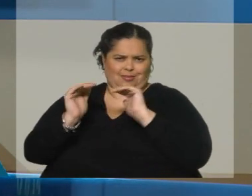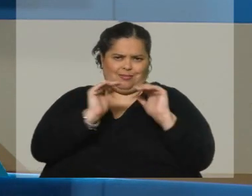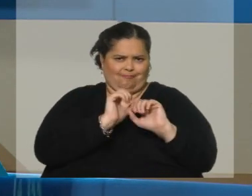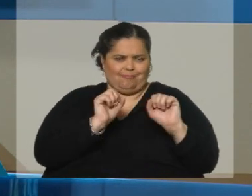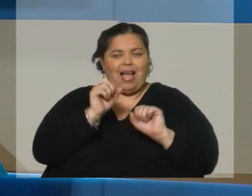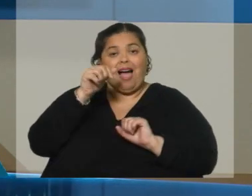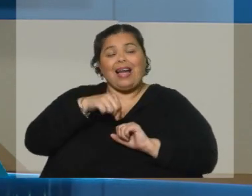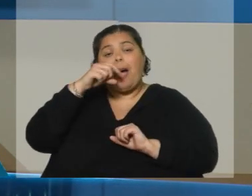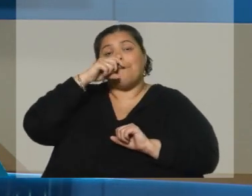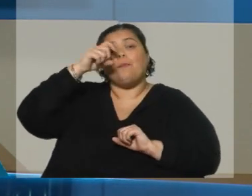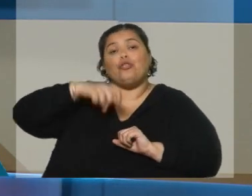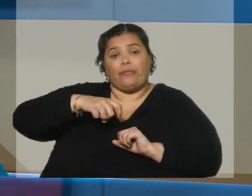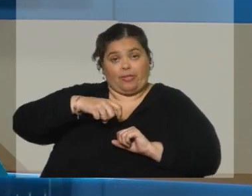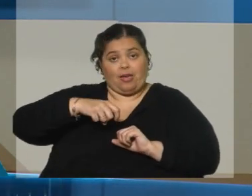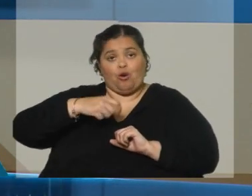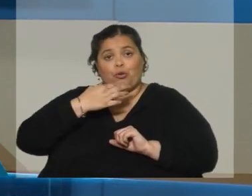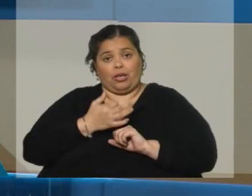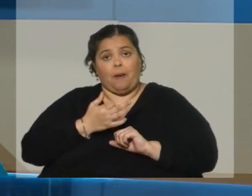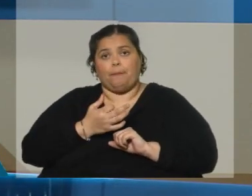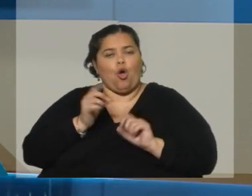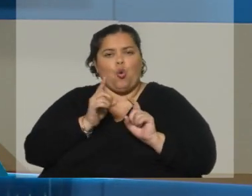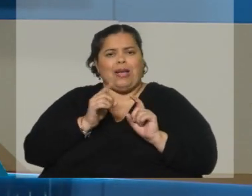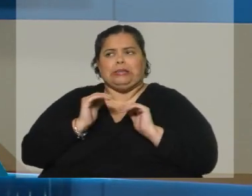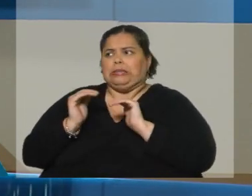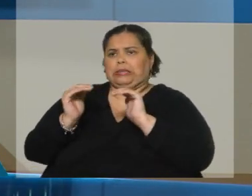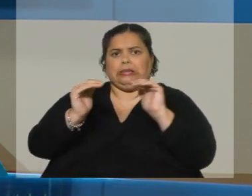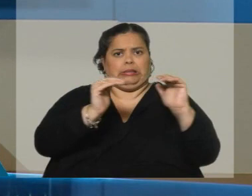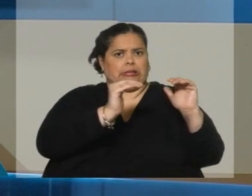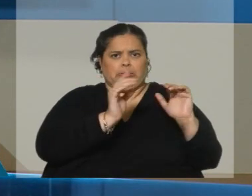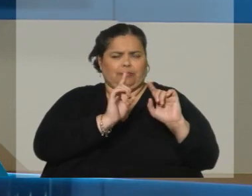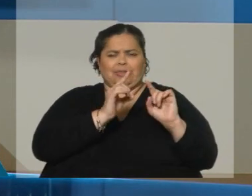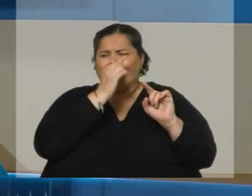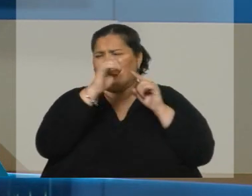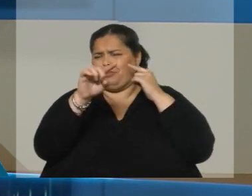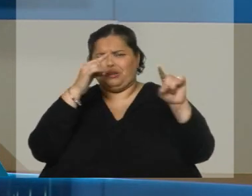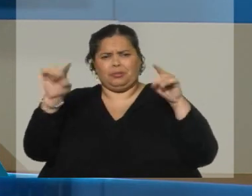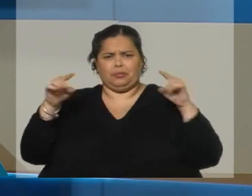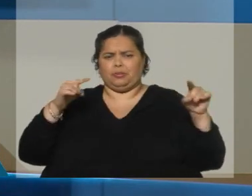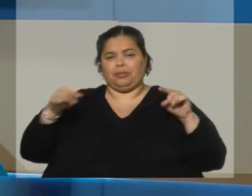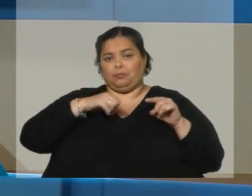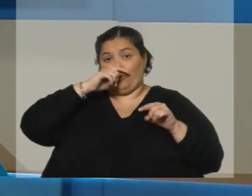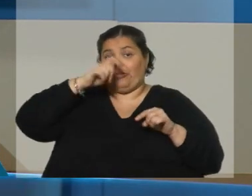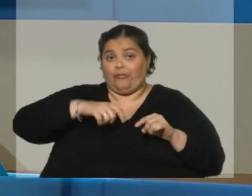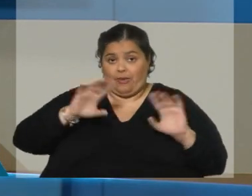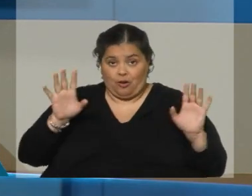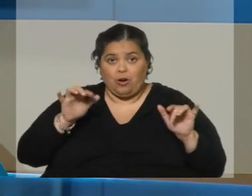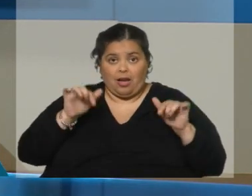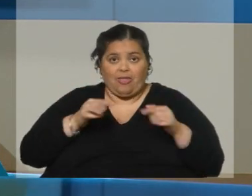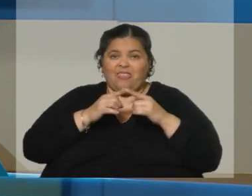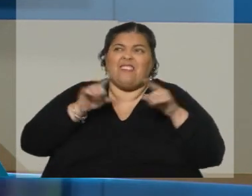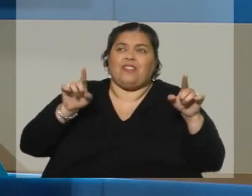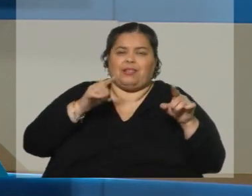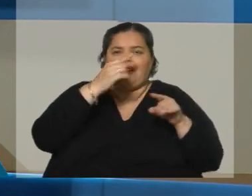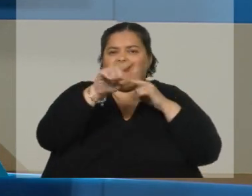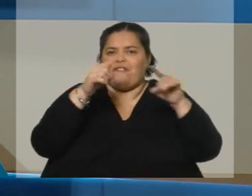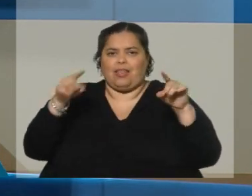intuirlo. Nada es homogéneo, quise decir, es muy heterogéneo Montevideo, con la diferencia en los barrios. Fíjense